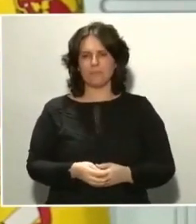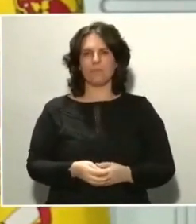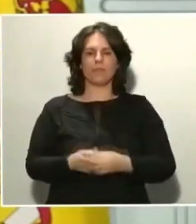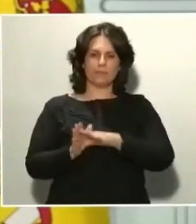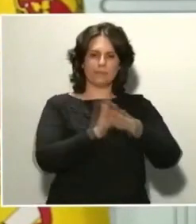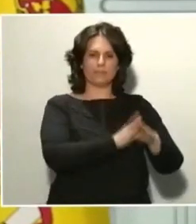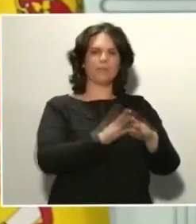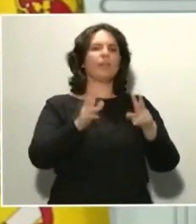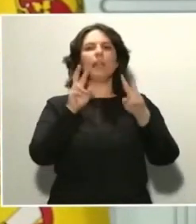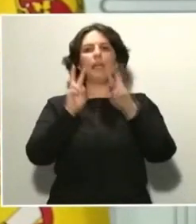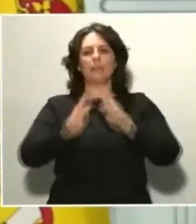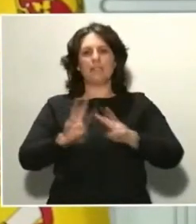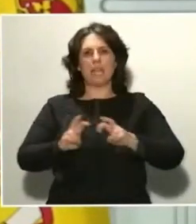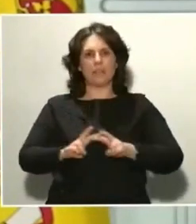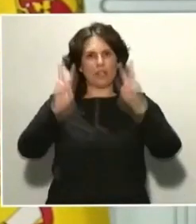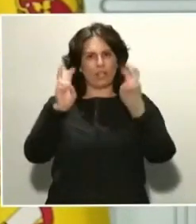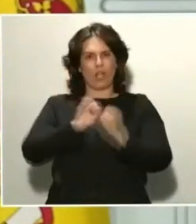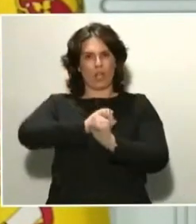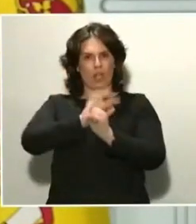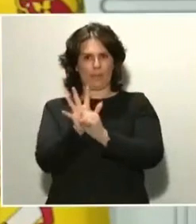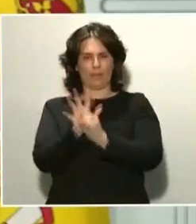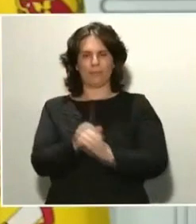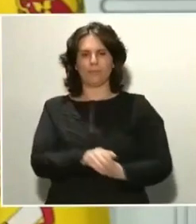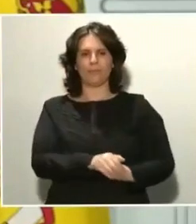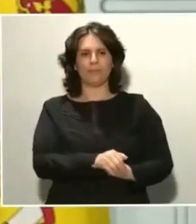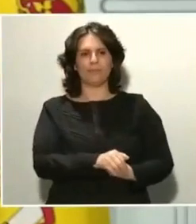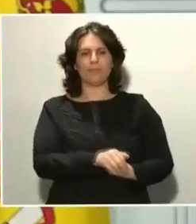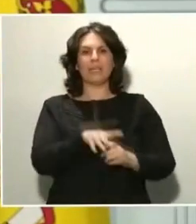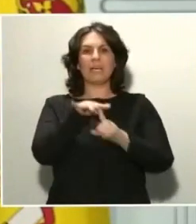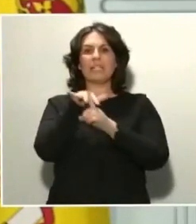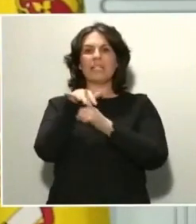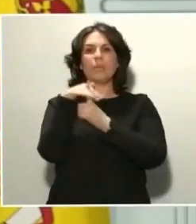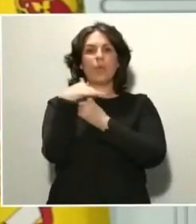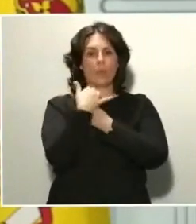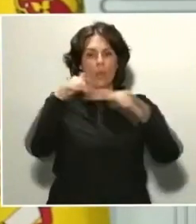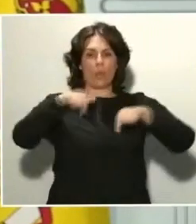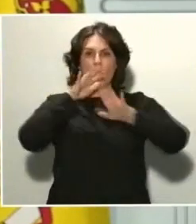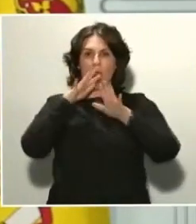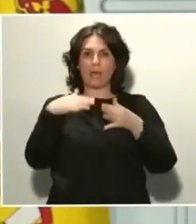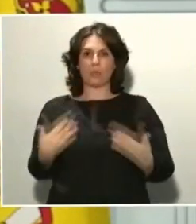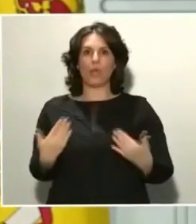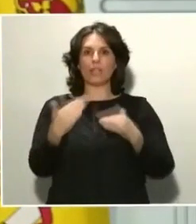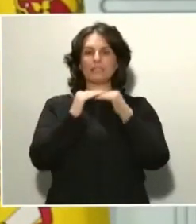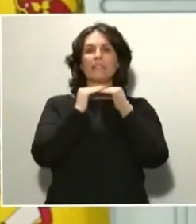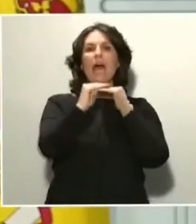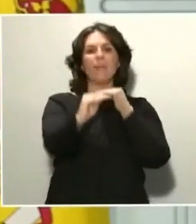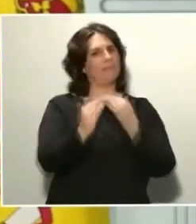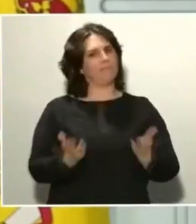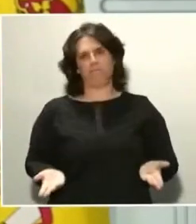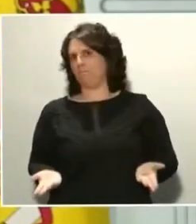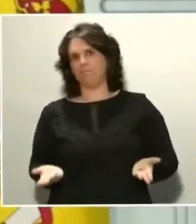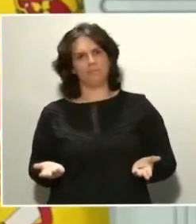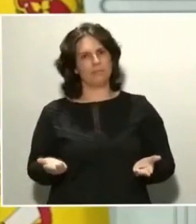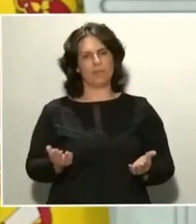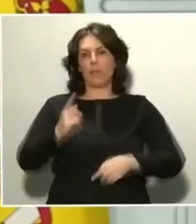la COVID-19, la situación es lo menos parecida a una foto fija. El escenario es cambiante y